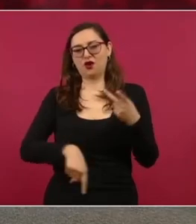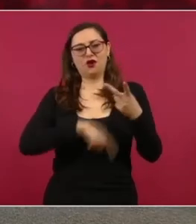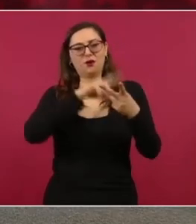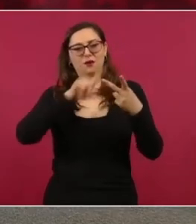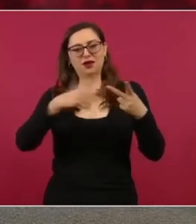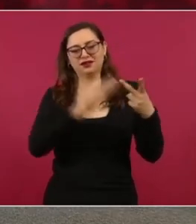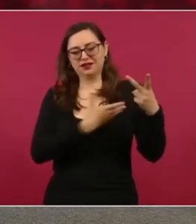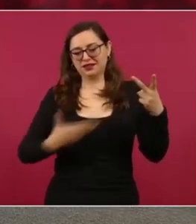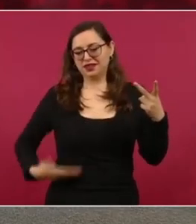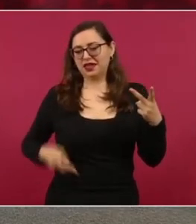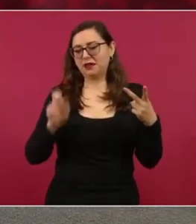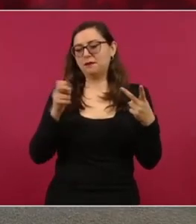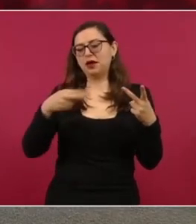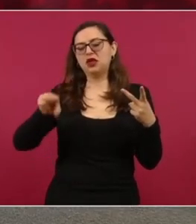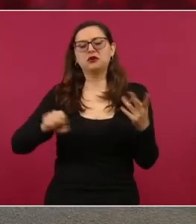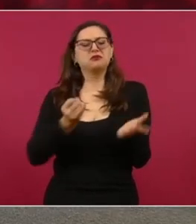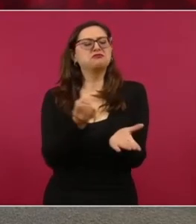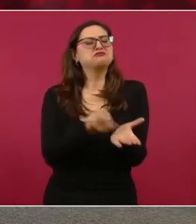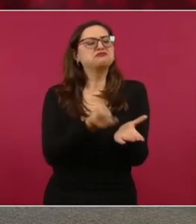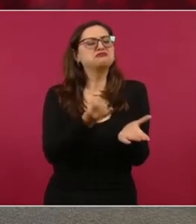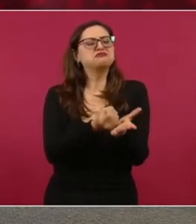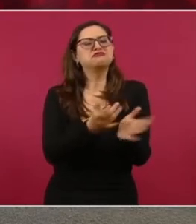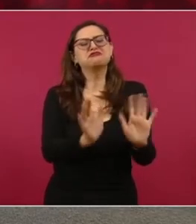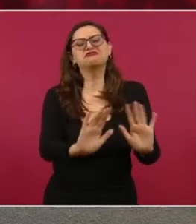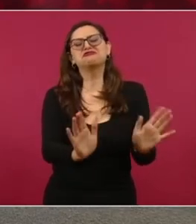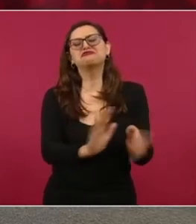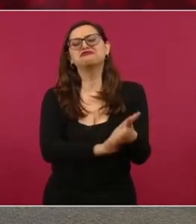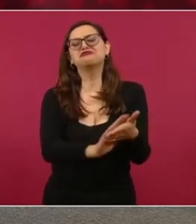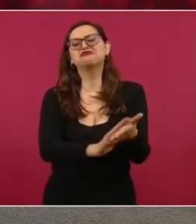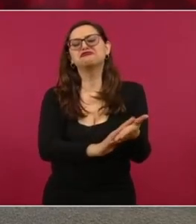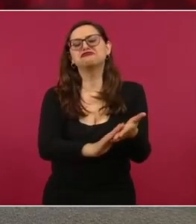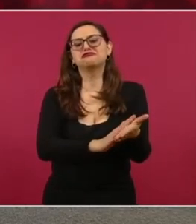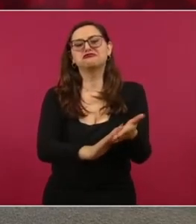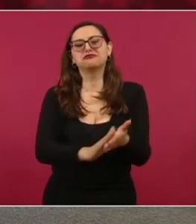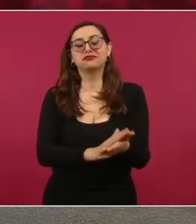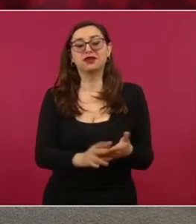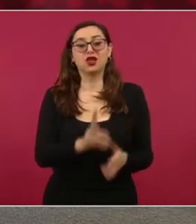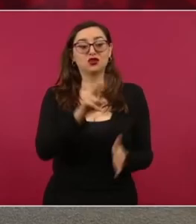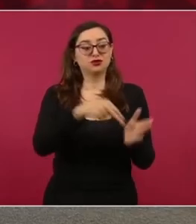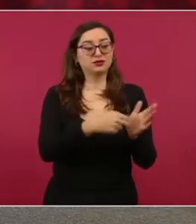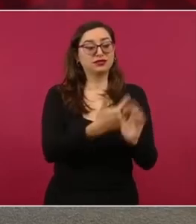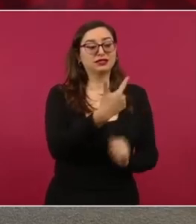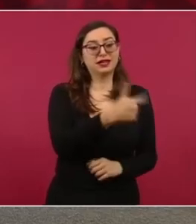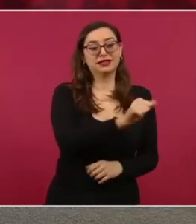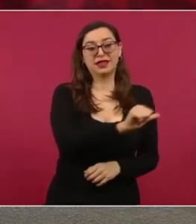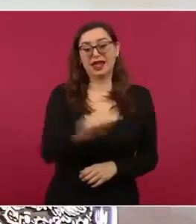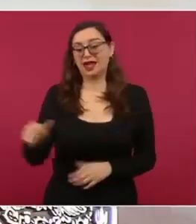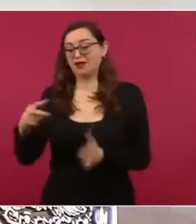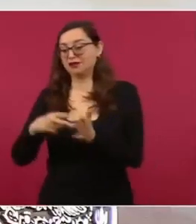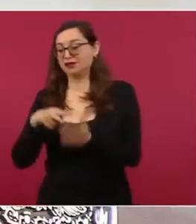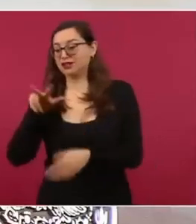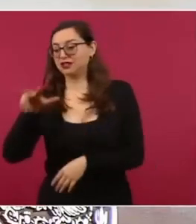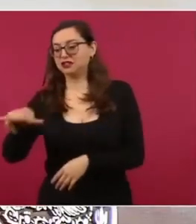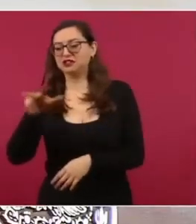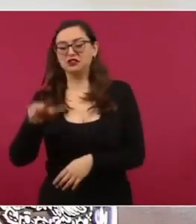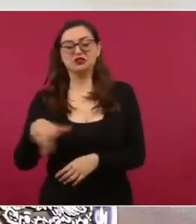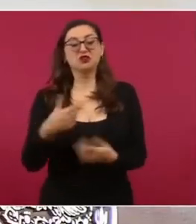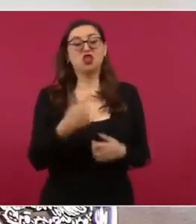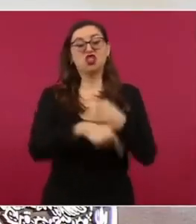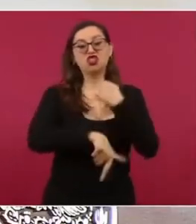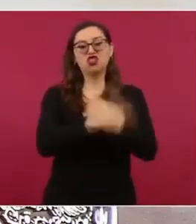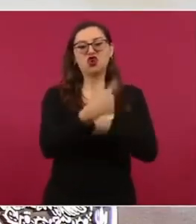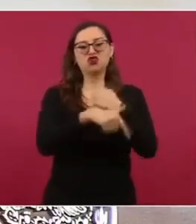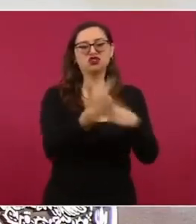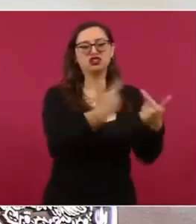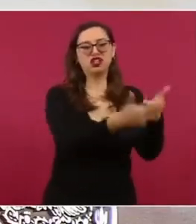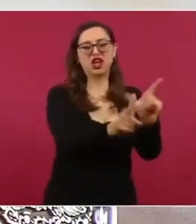620 millones de pesos de impuestos a 12 clubes entre 2007 y 2018. Tenemos que al